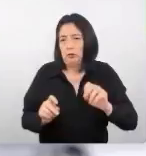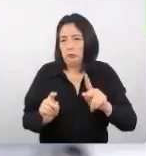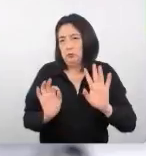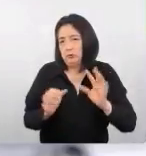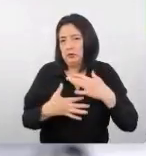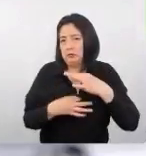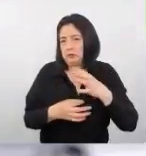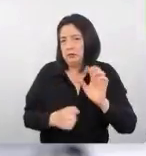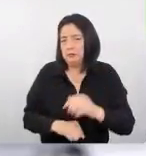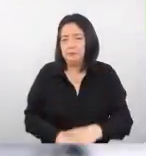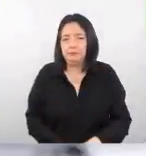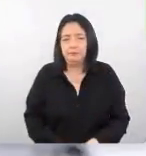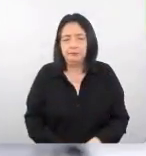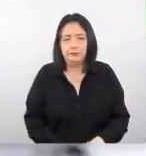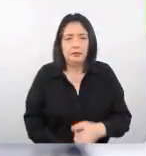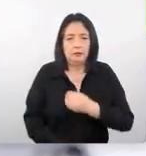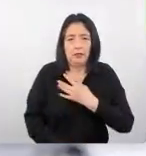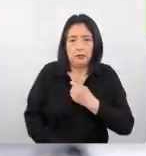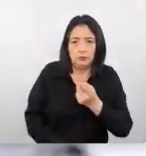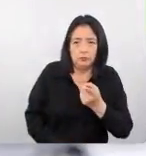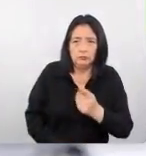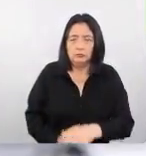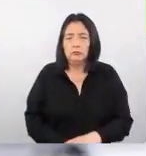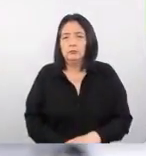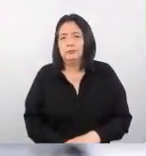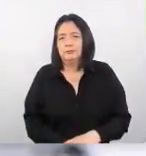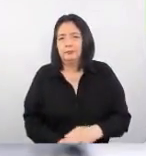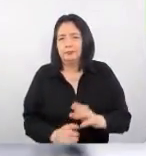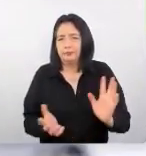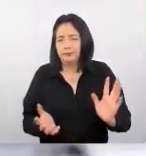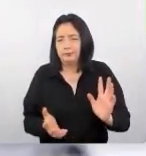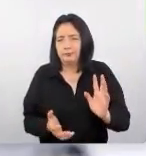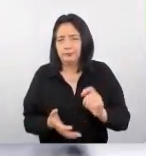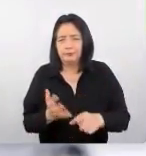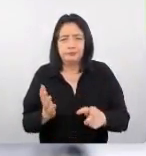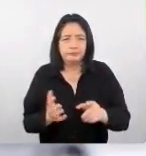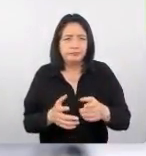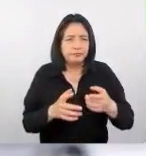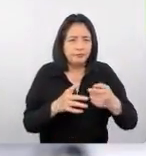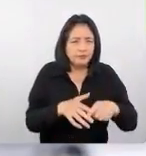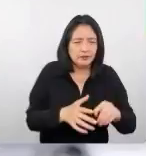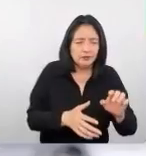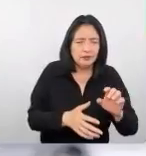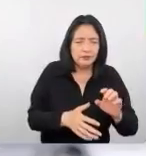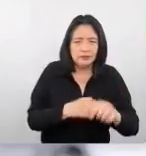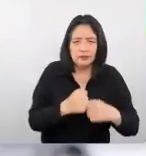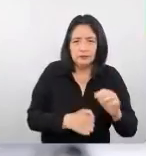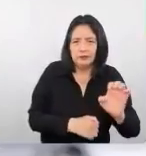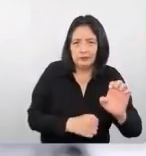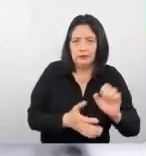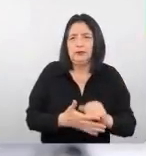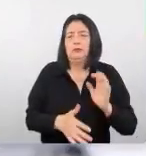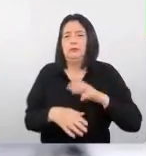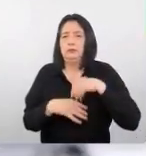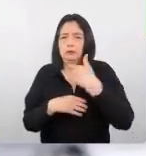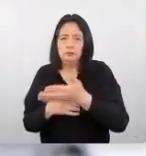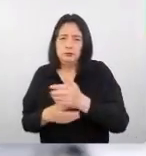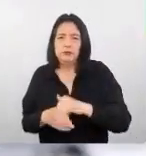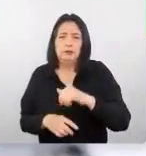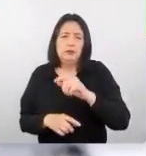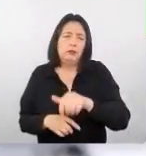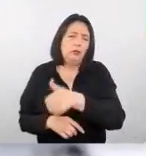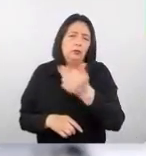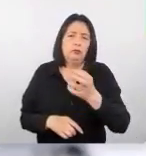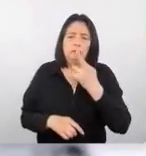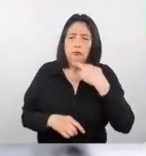interesante en mayo a inicios de año en enero luego tenemos algunos otros